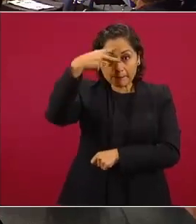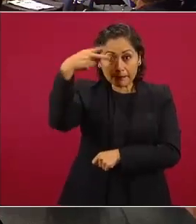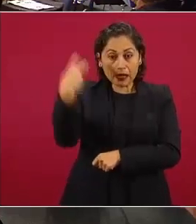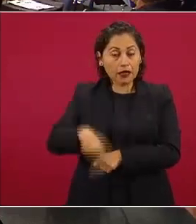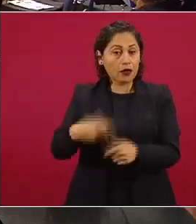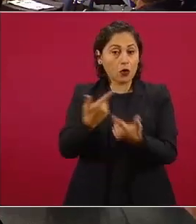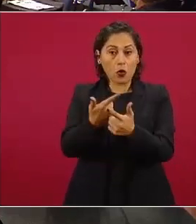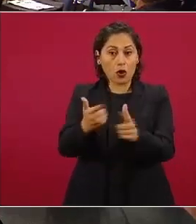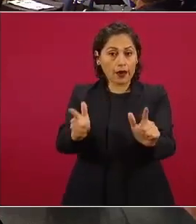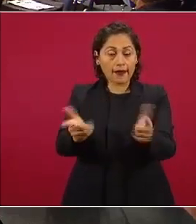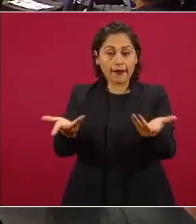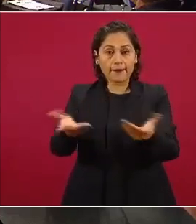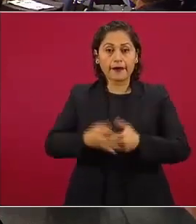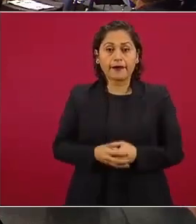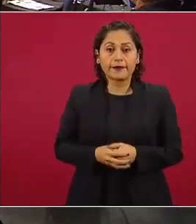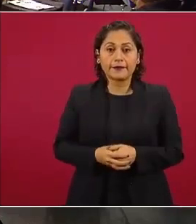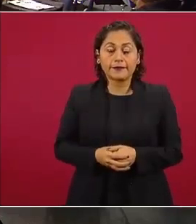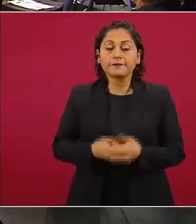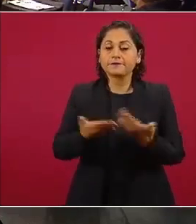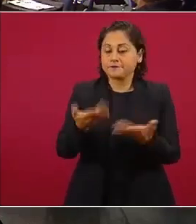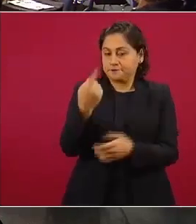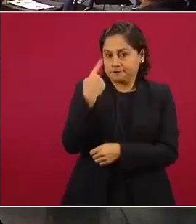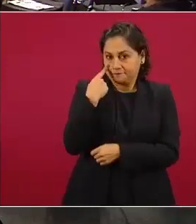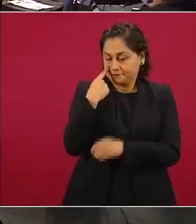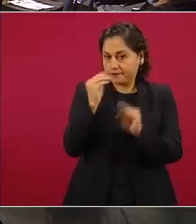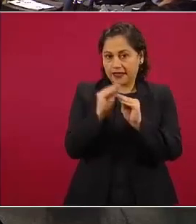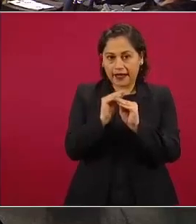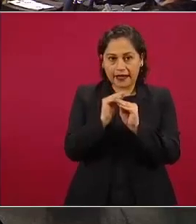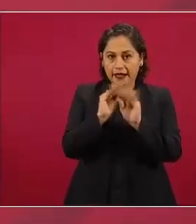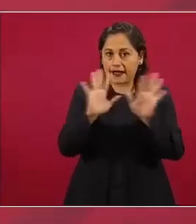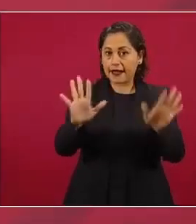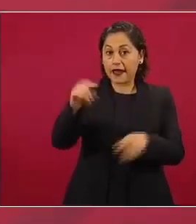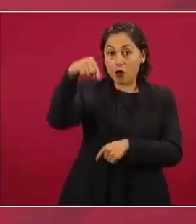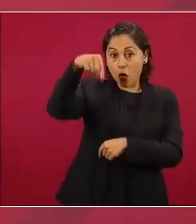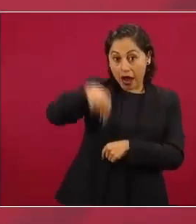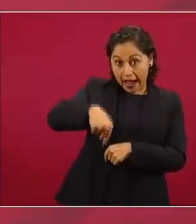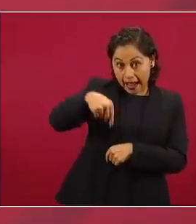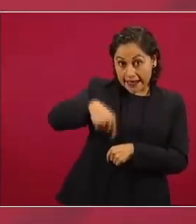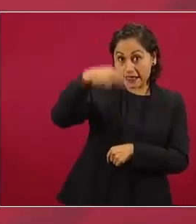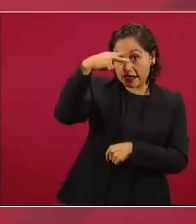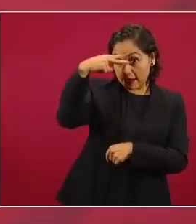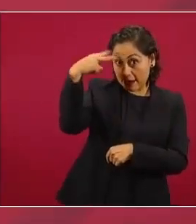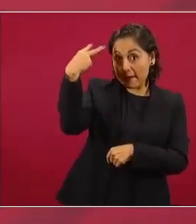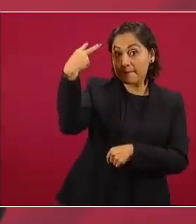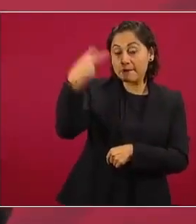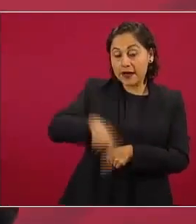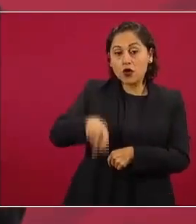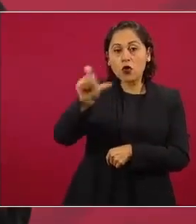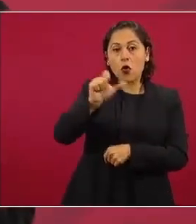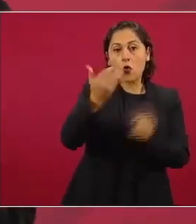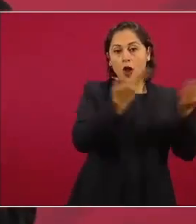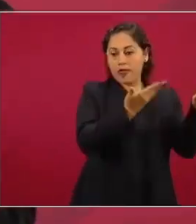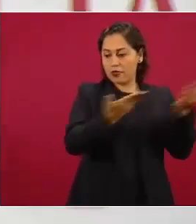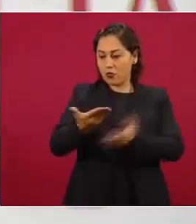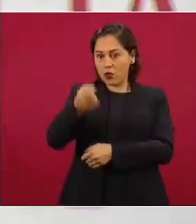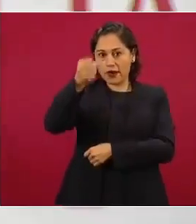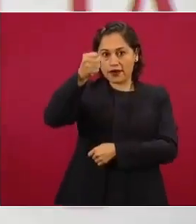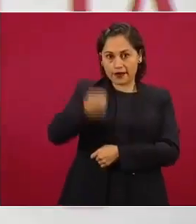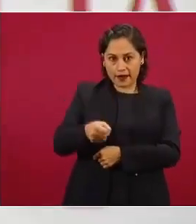en México desde luego le tienen que informar que hay un proceso que se está iniciando